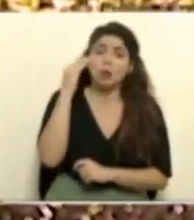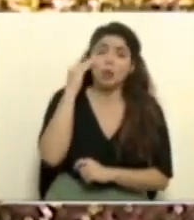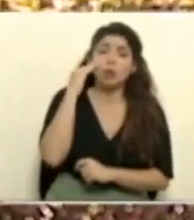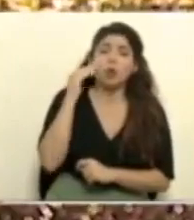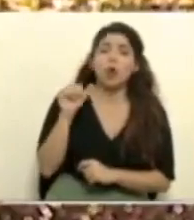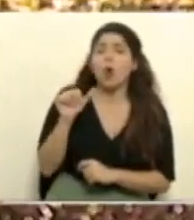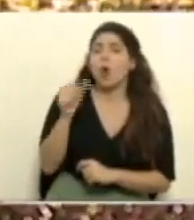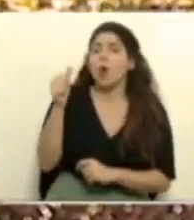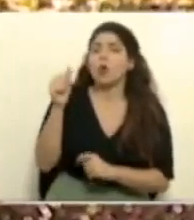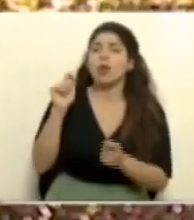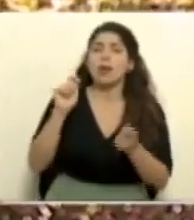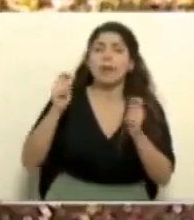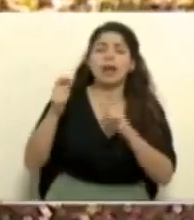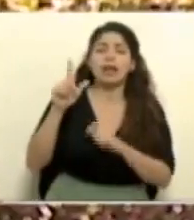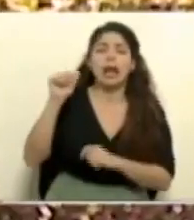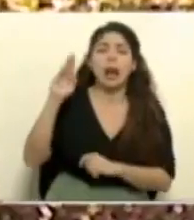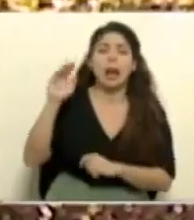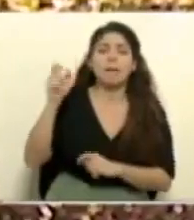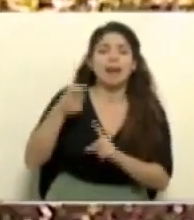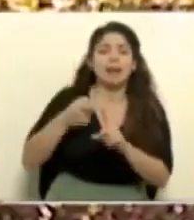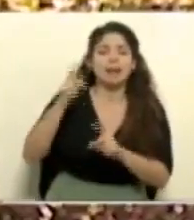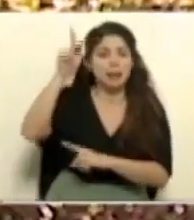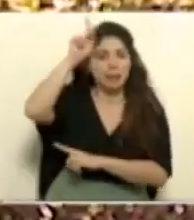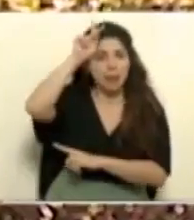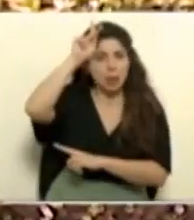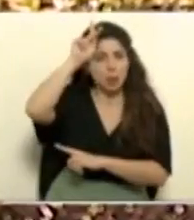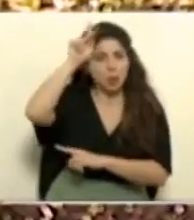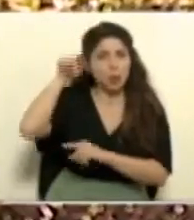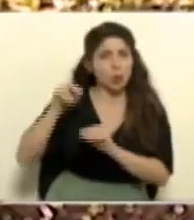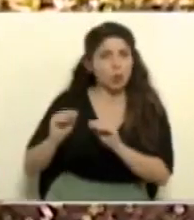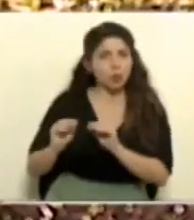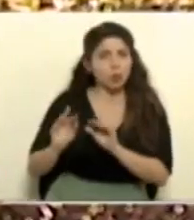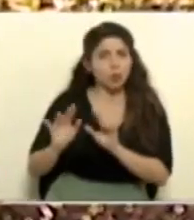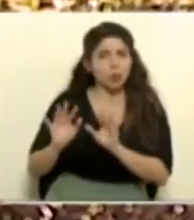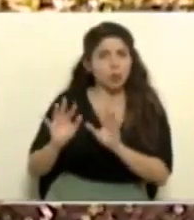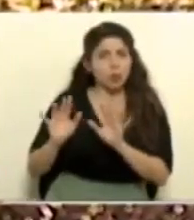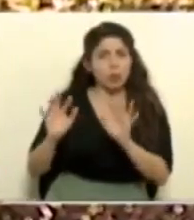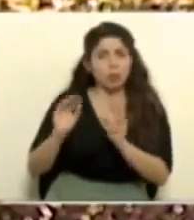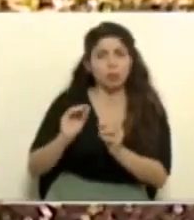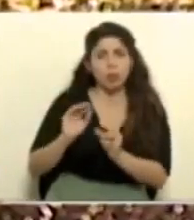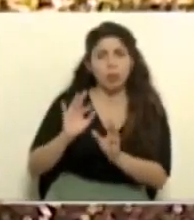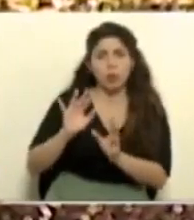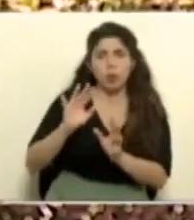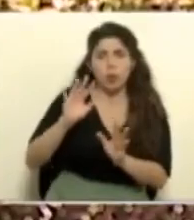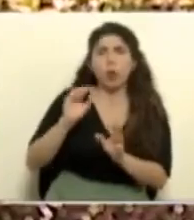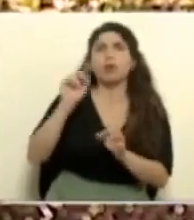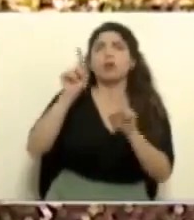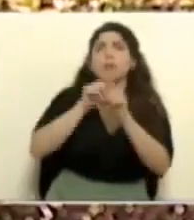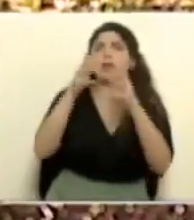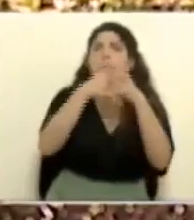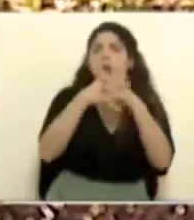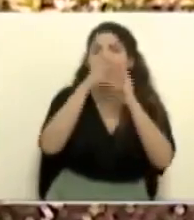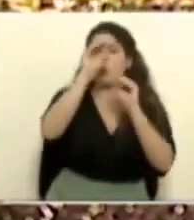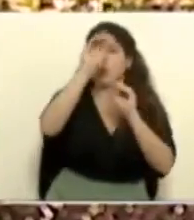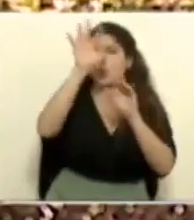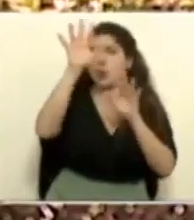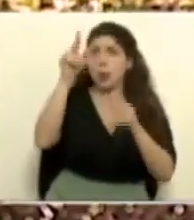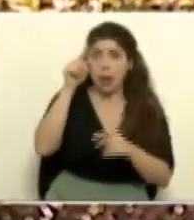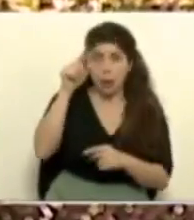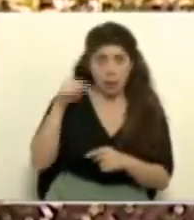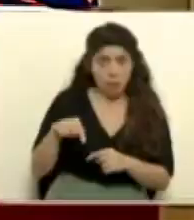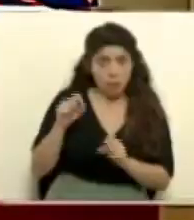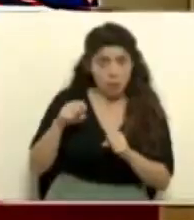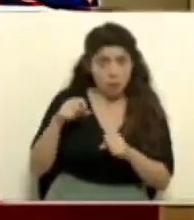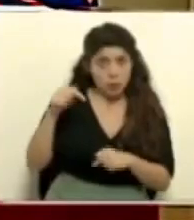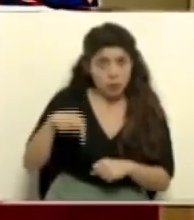Lamba que viene procedente de Perú y que ya se está expandiendo en algunas naciones, incluyendo Estados Unidos. Esas son las cosas.